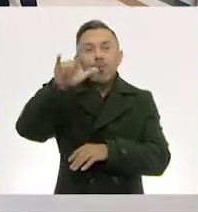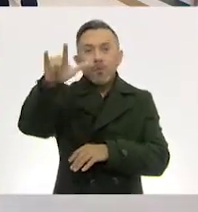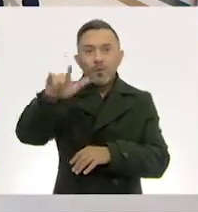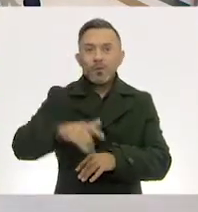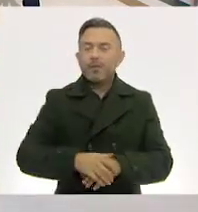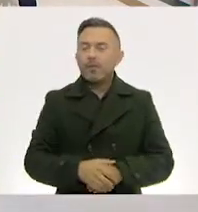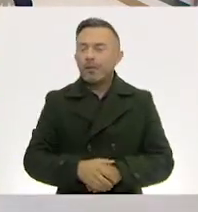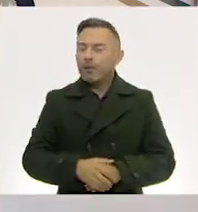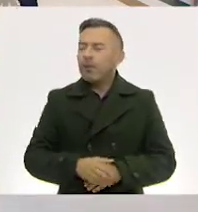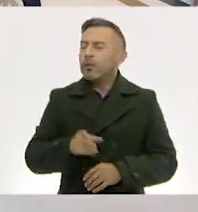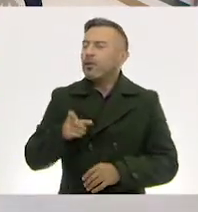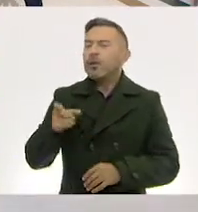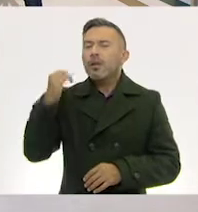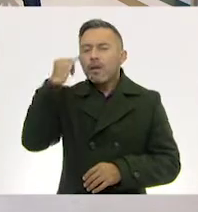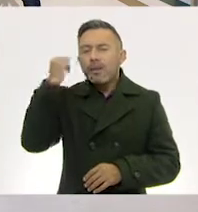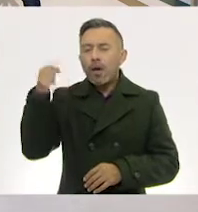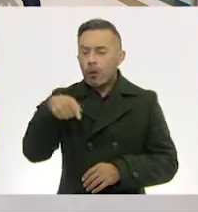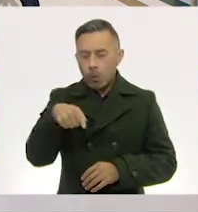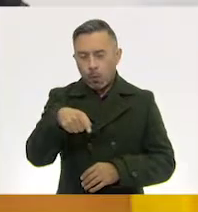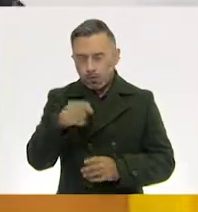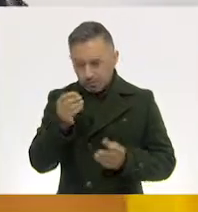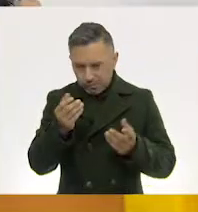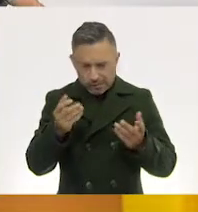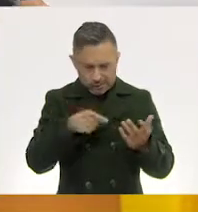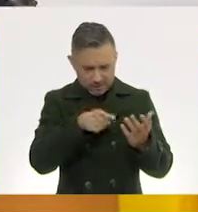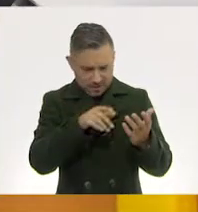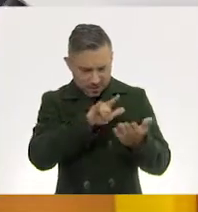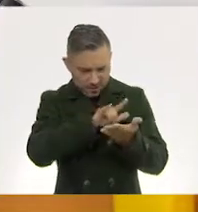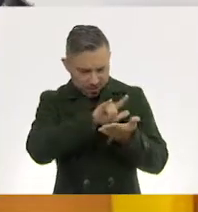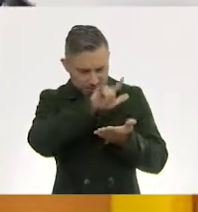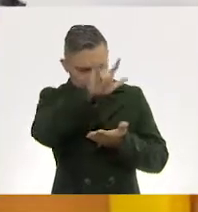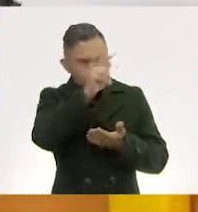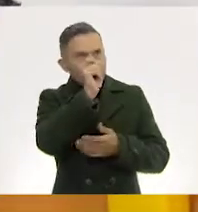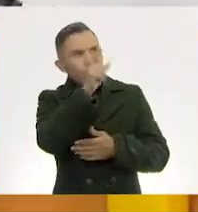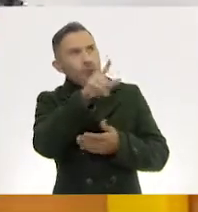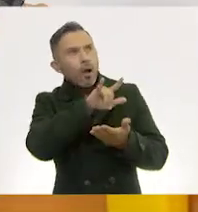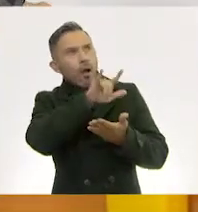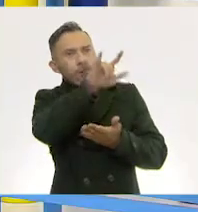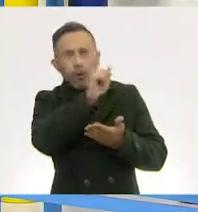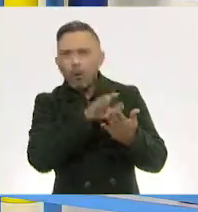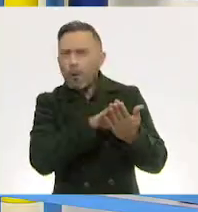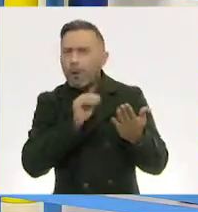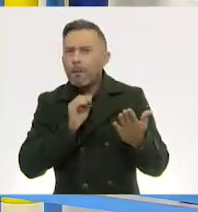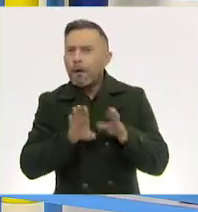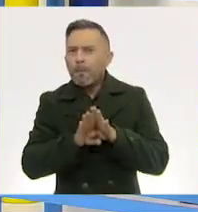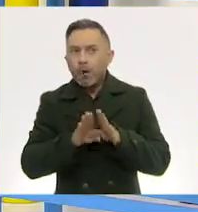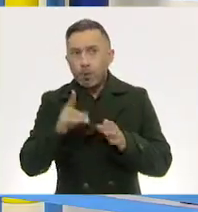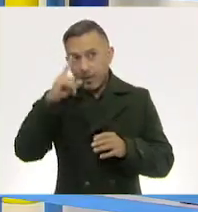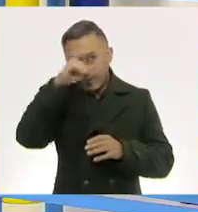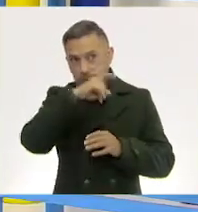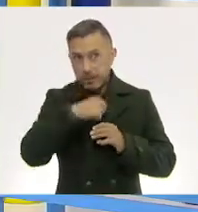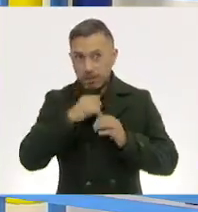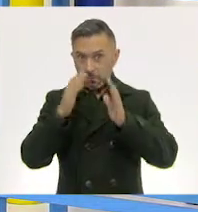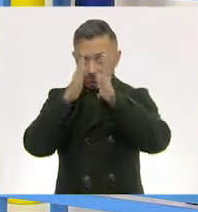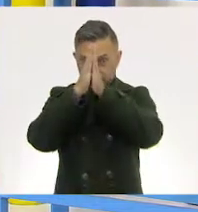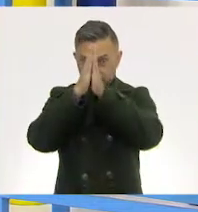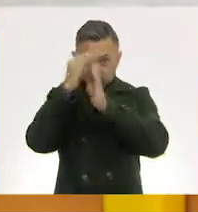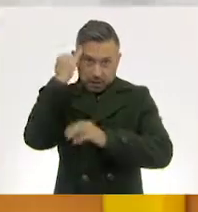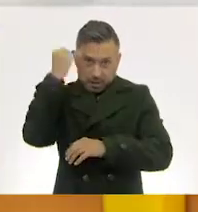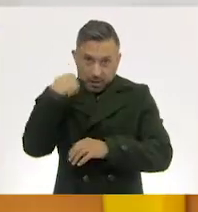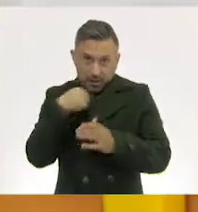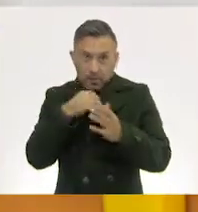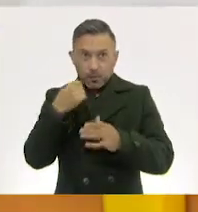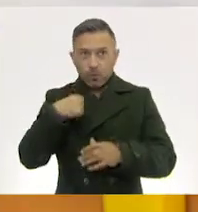doblarías tú como un avioncito? Ay, sí, está difícil. ¿Ahora en casa lo están haciendo con nosotros? ¿Cómo se doblaría? ¿Cómo te doblarías? doblaría